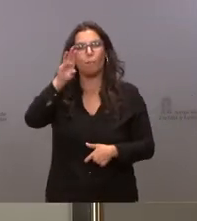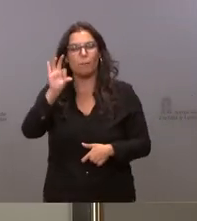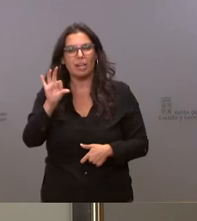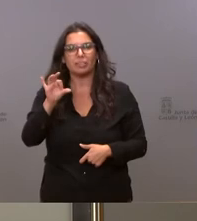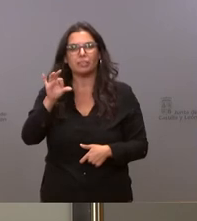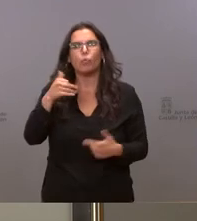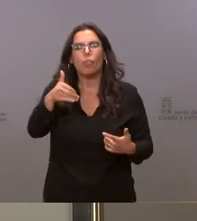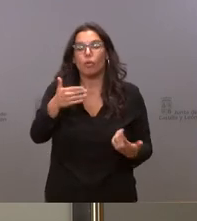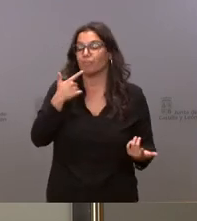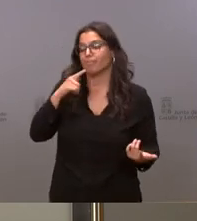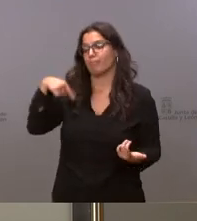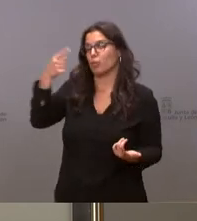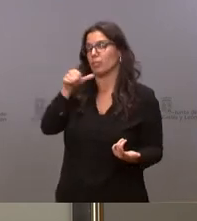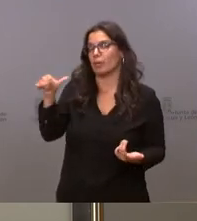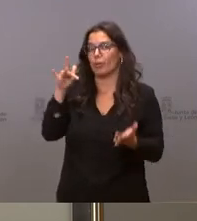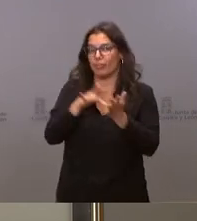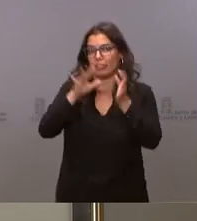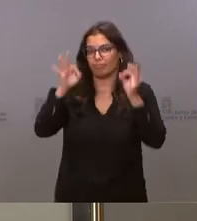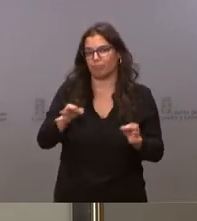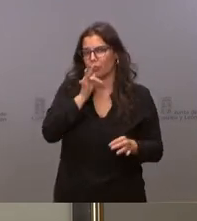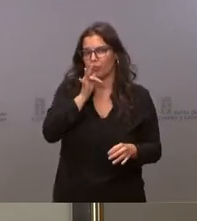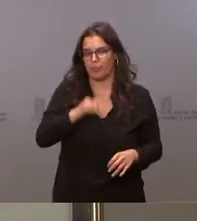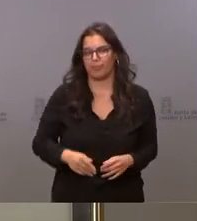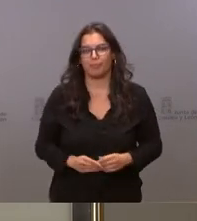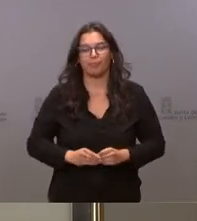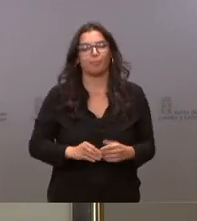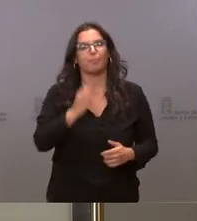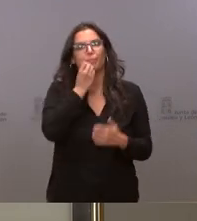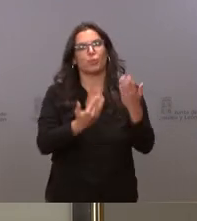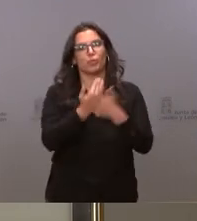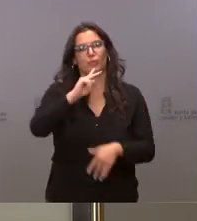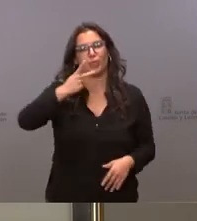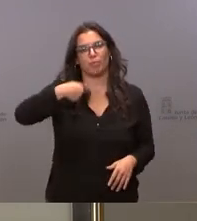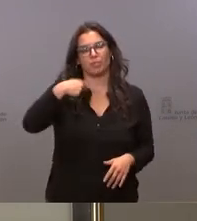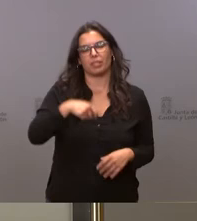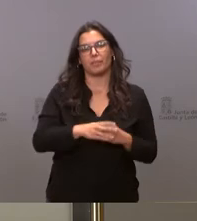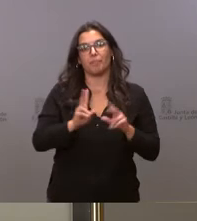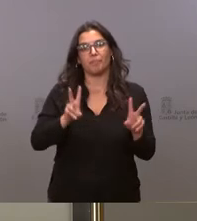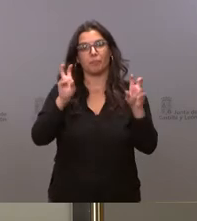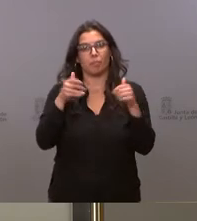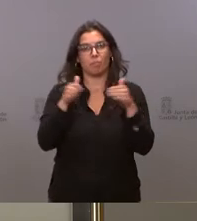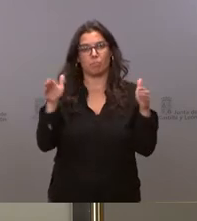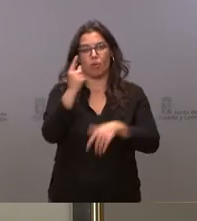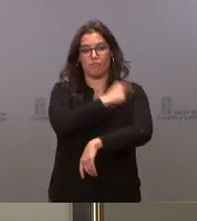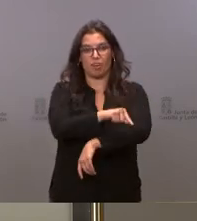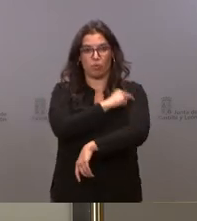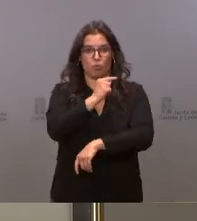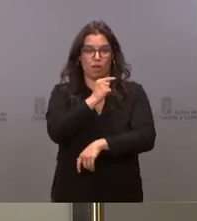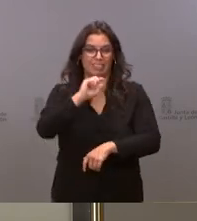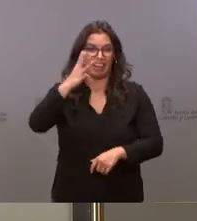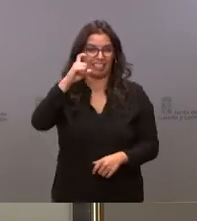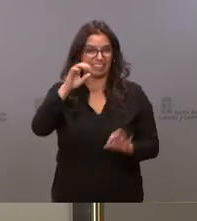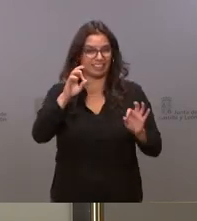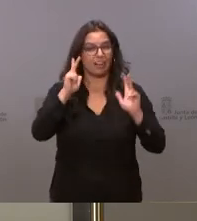día exacto bueno está aún fijado pero será la semana que viene sí buenos días vicepresidente respecto al inicio de la vacunación en residencias